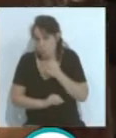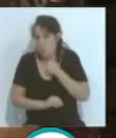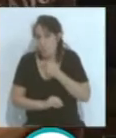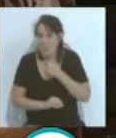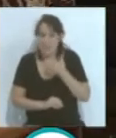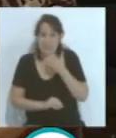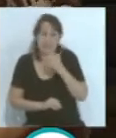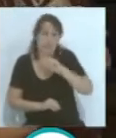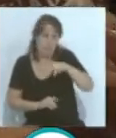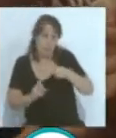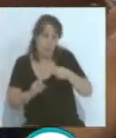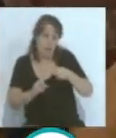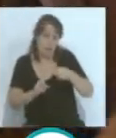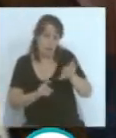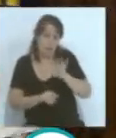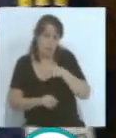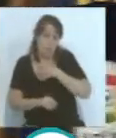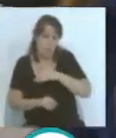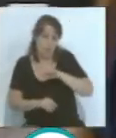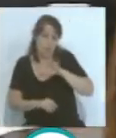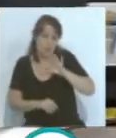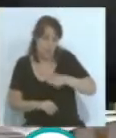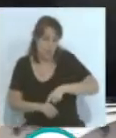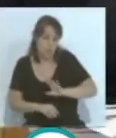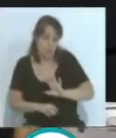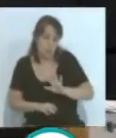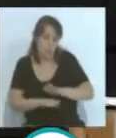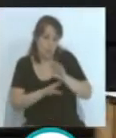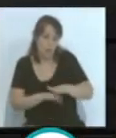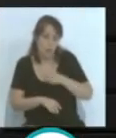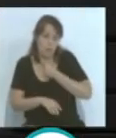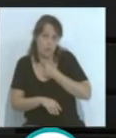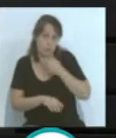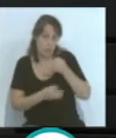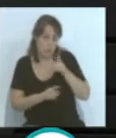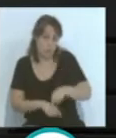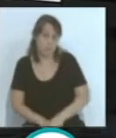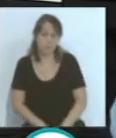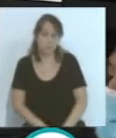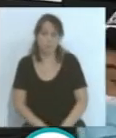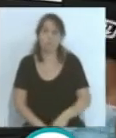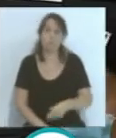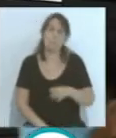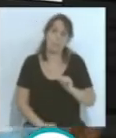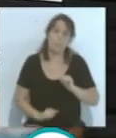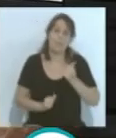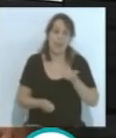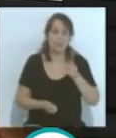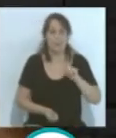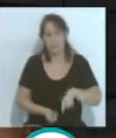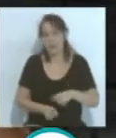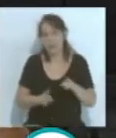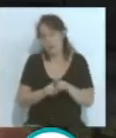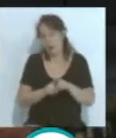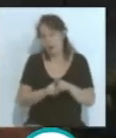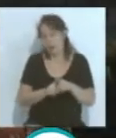elegir, que seguro que tiene a sus aficionados también detrás. La verdad que empezaron también, como en